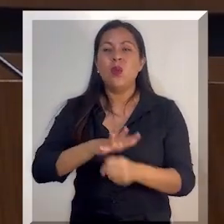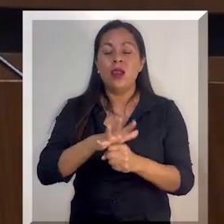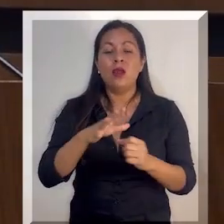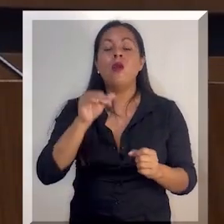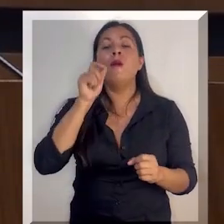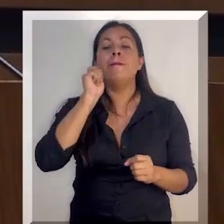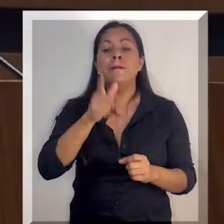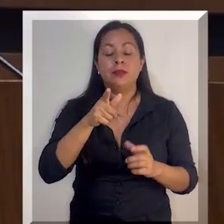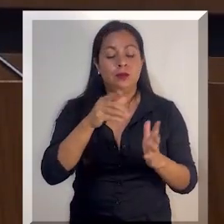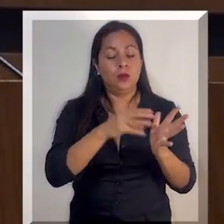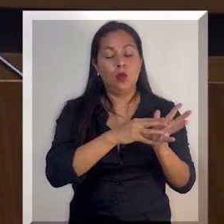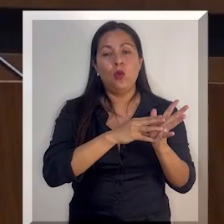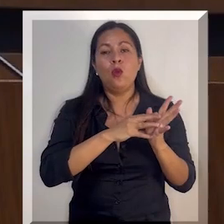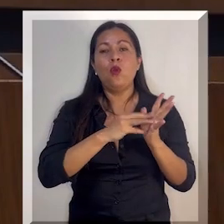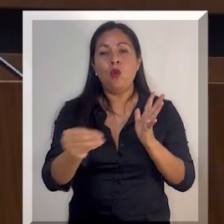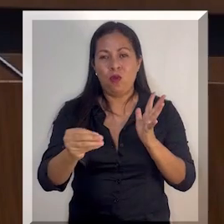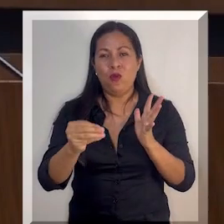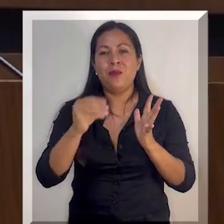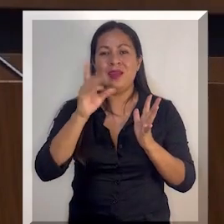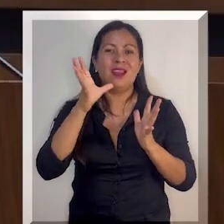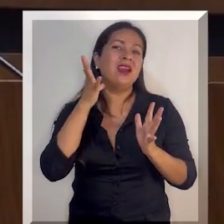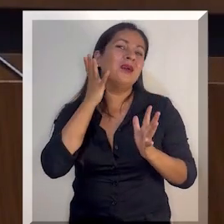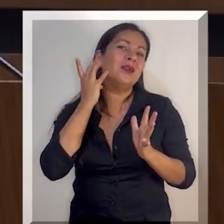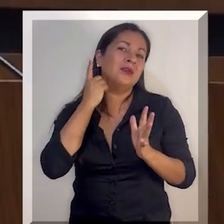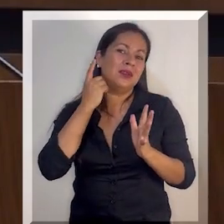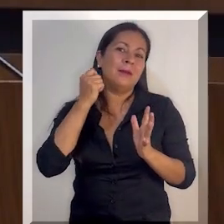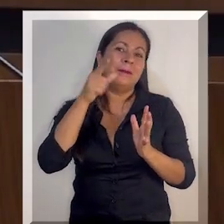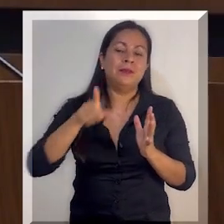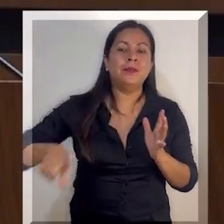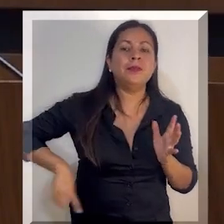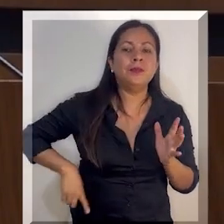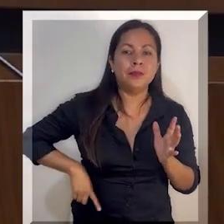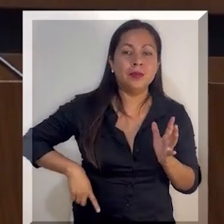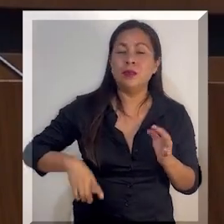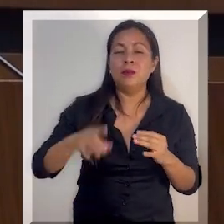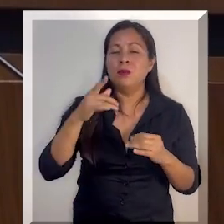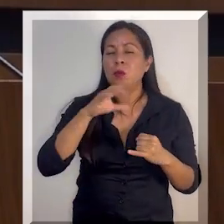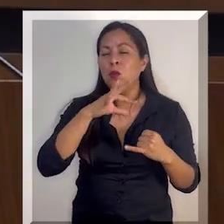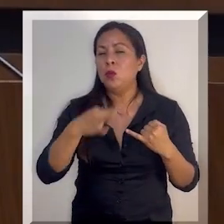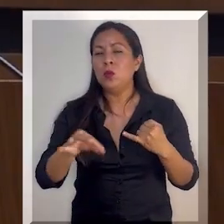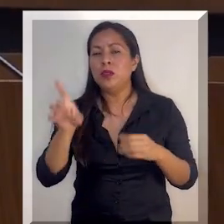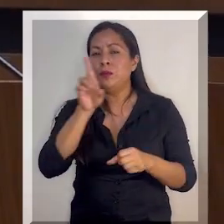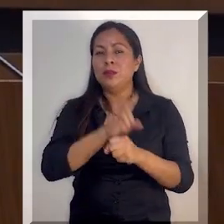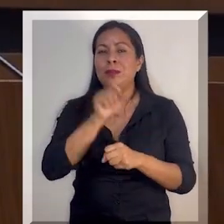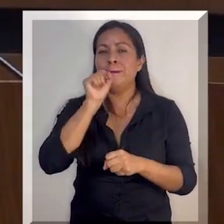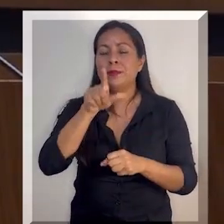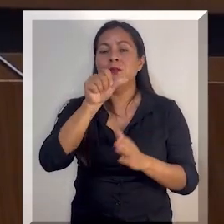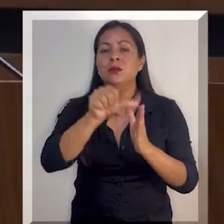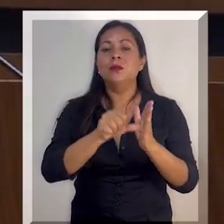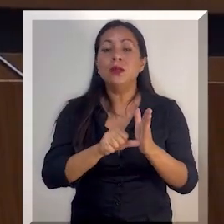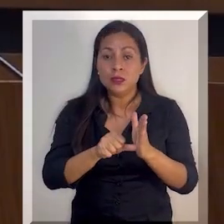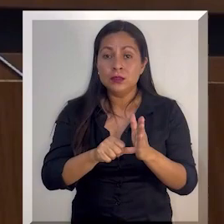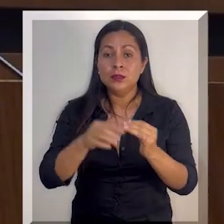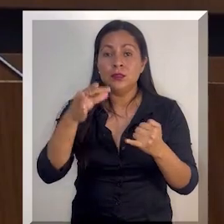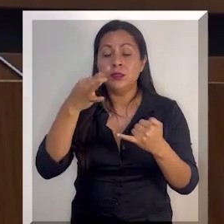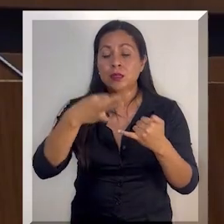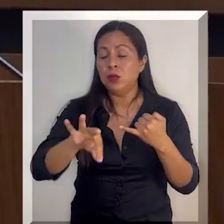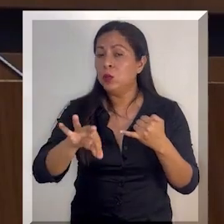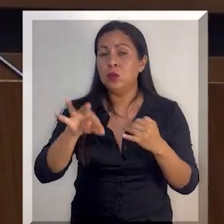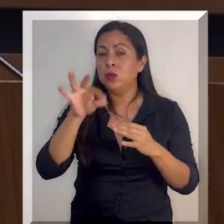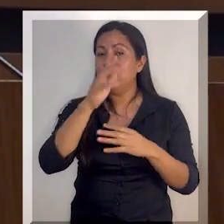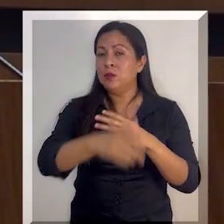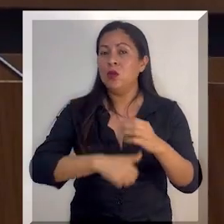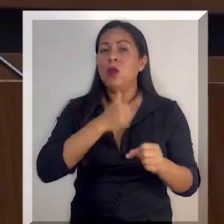del cual enviará copia al Ejecutivo y al Congreso del Estado, a más tardar el último día hábil del mismo mes. En el